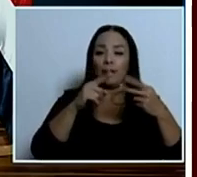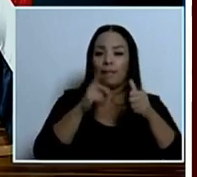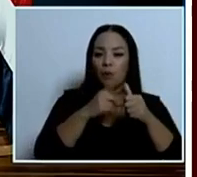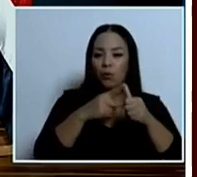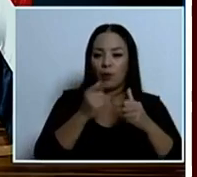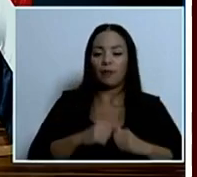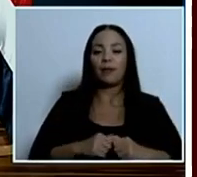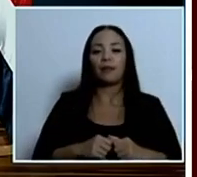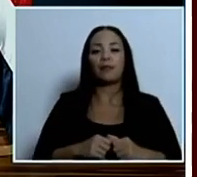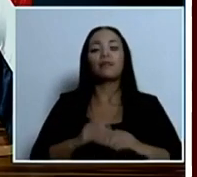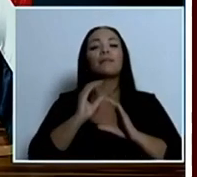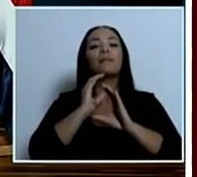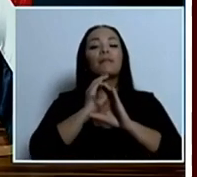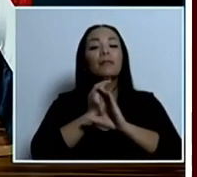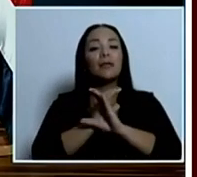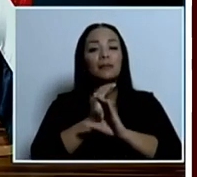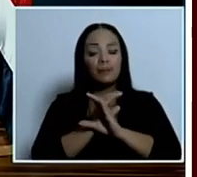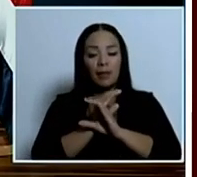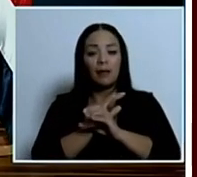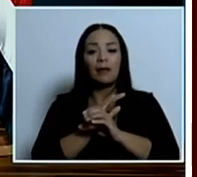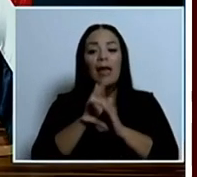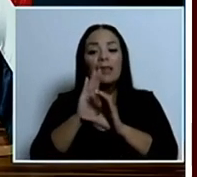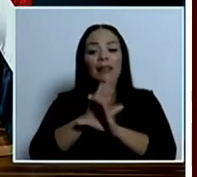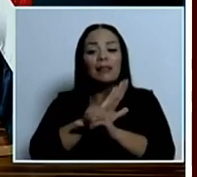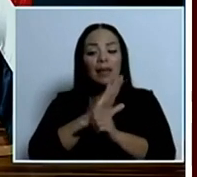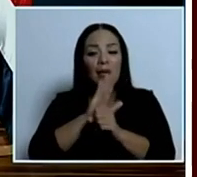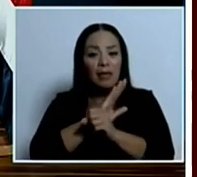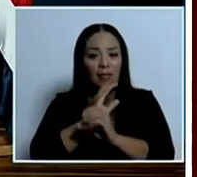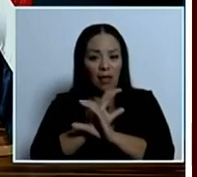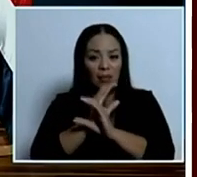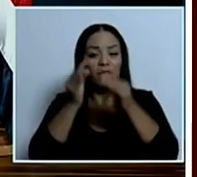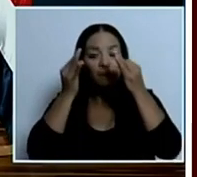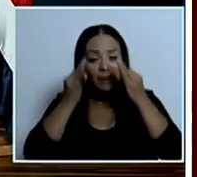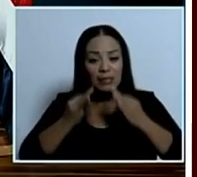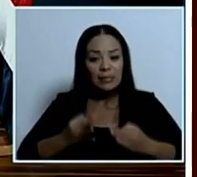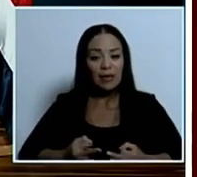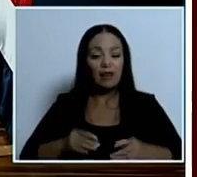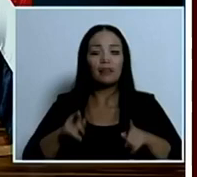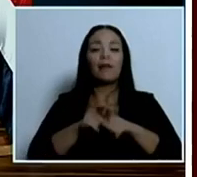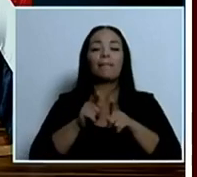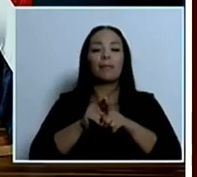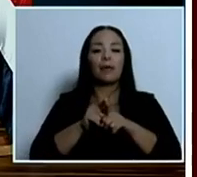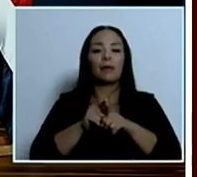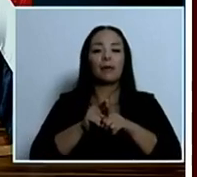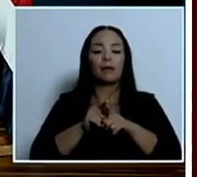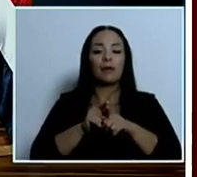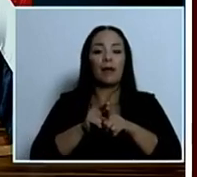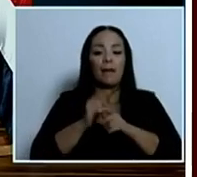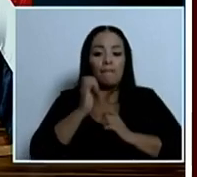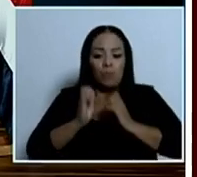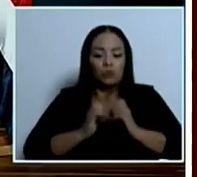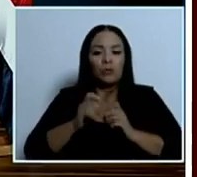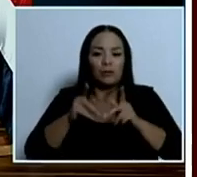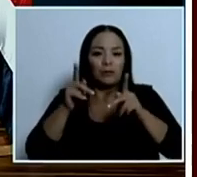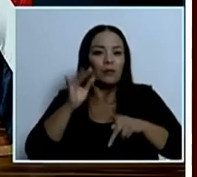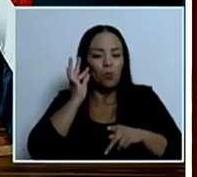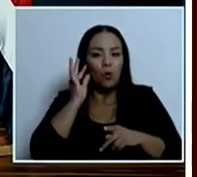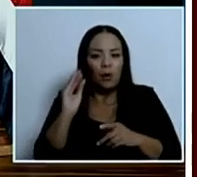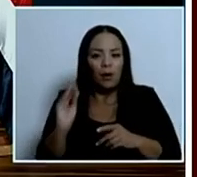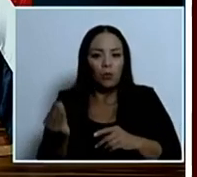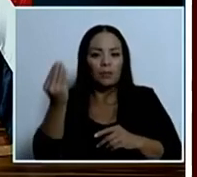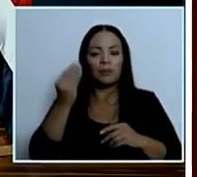preservar la integridad física y la integridad emocional del adolescente que en este momento estaba bajo